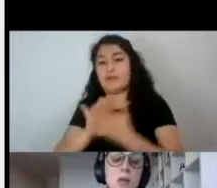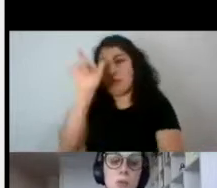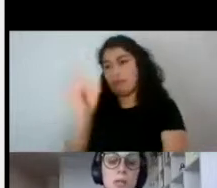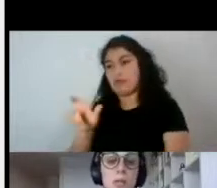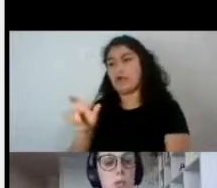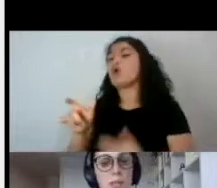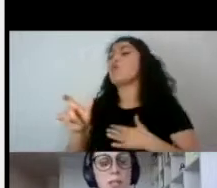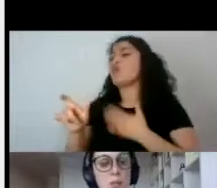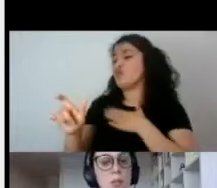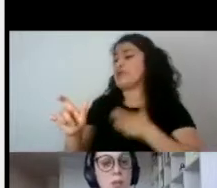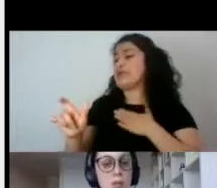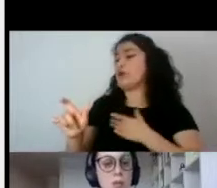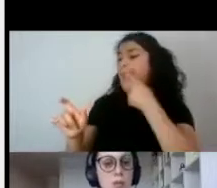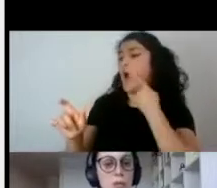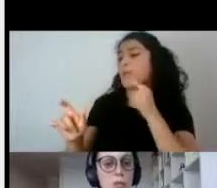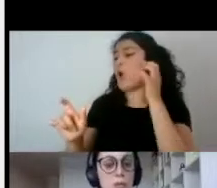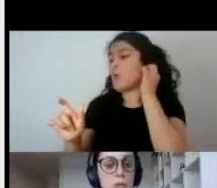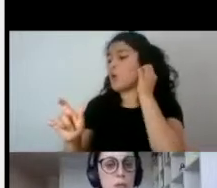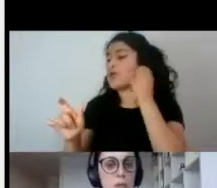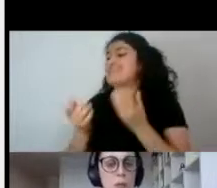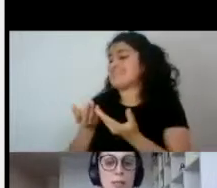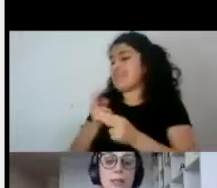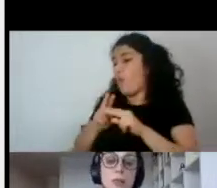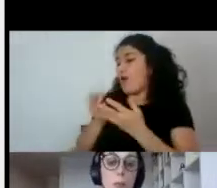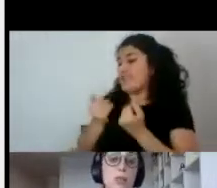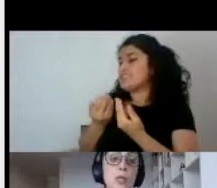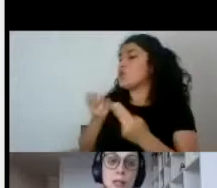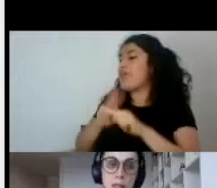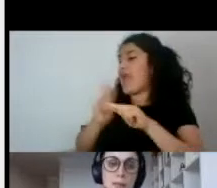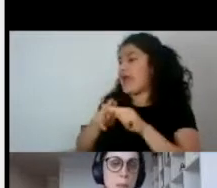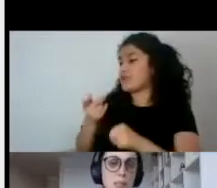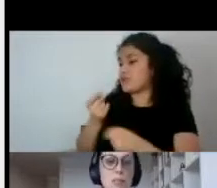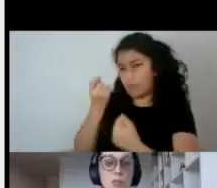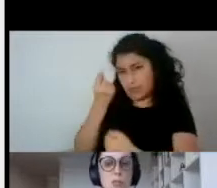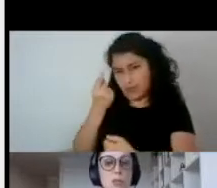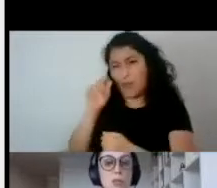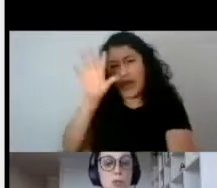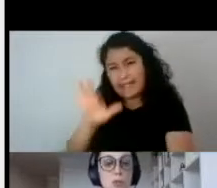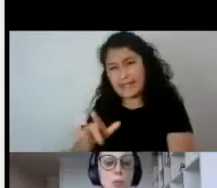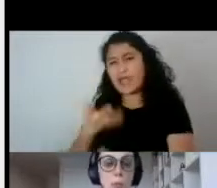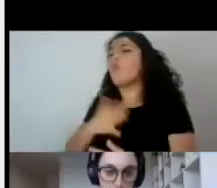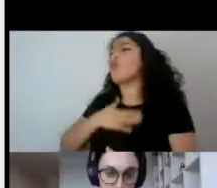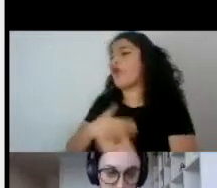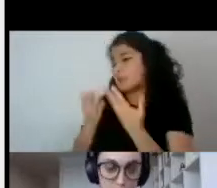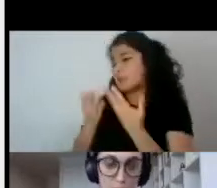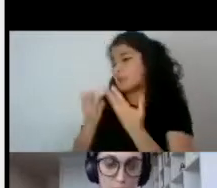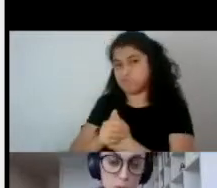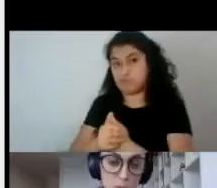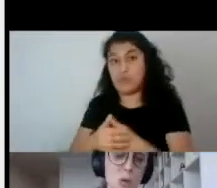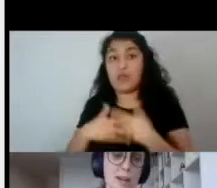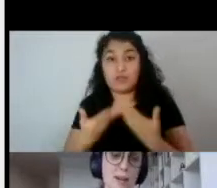sean los hombres y mujeres según el contexto histórico, ¿no? A través de estos personajes que van apareciendo, sobre todo, por eso